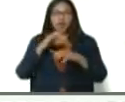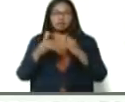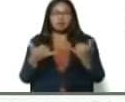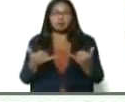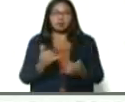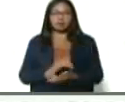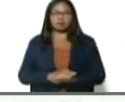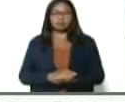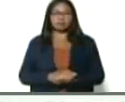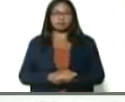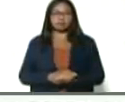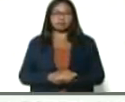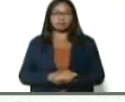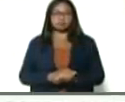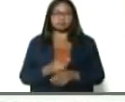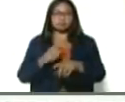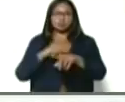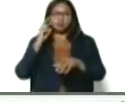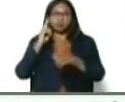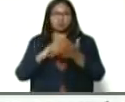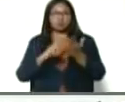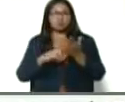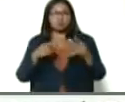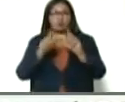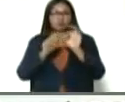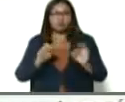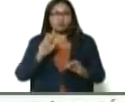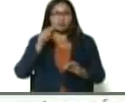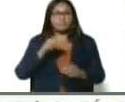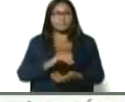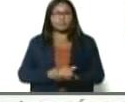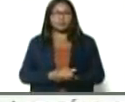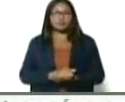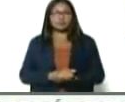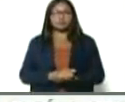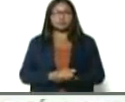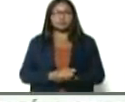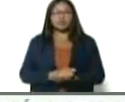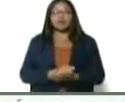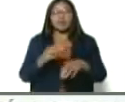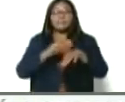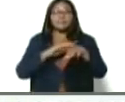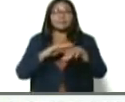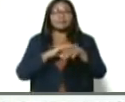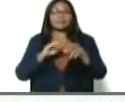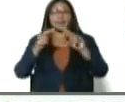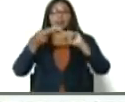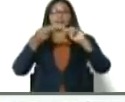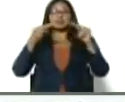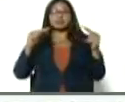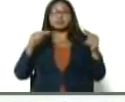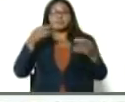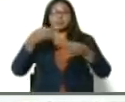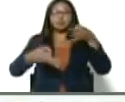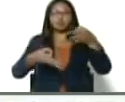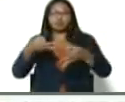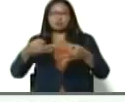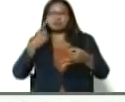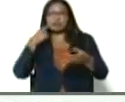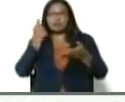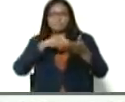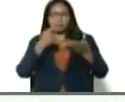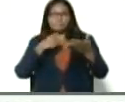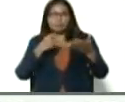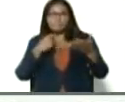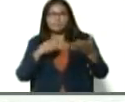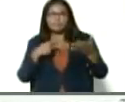real, tiempo real, está la ministra Carmen Teresa Meléndez Rivas, viendo el acto, tomando notas,